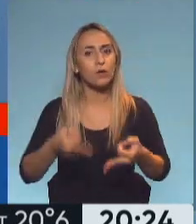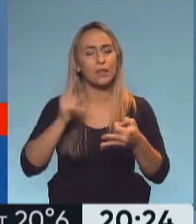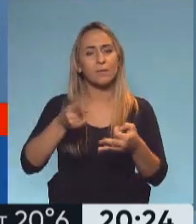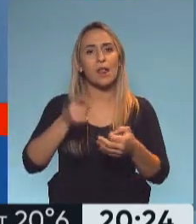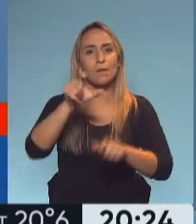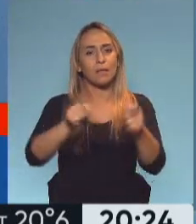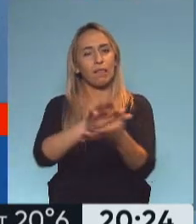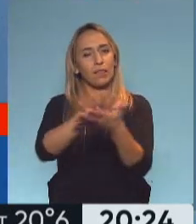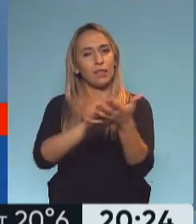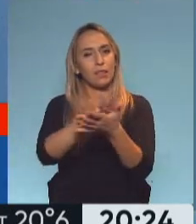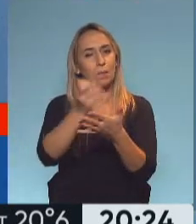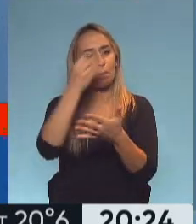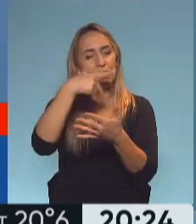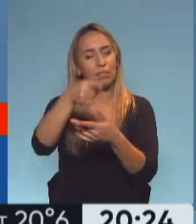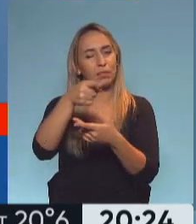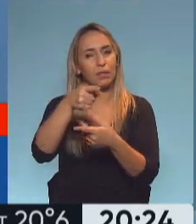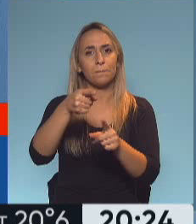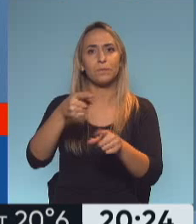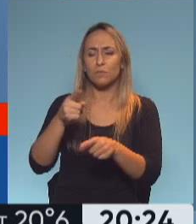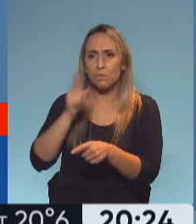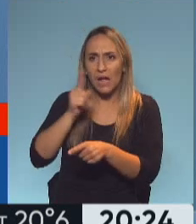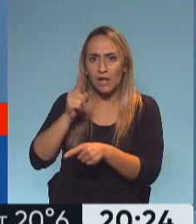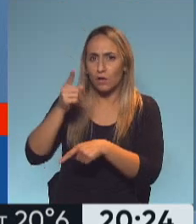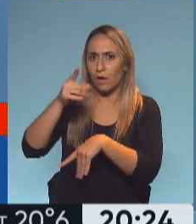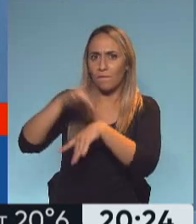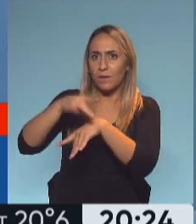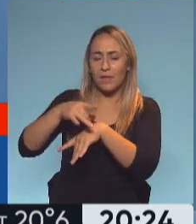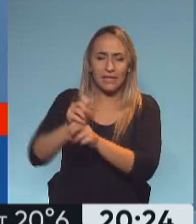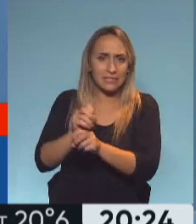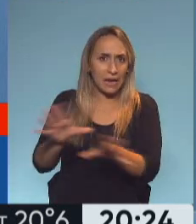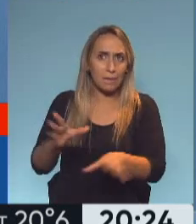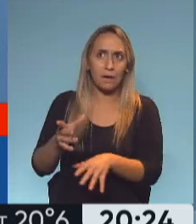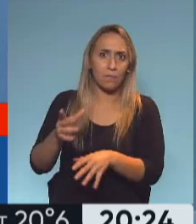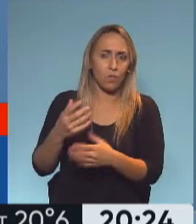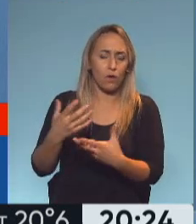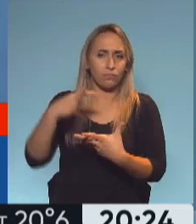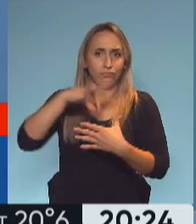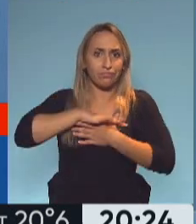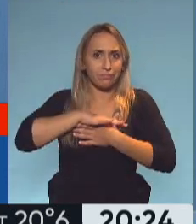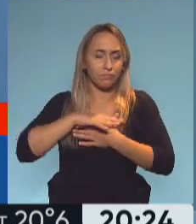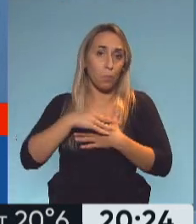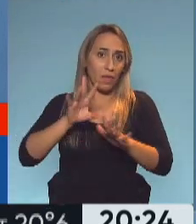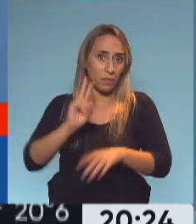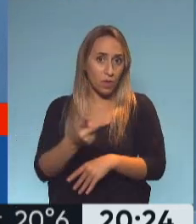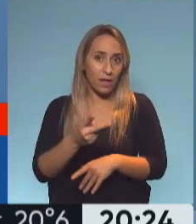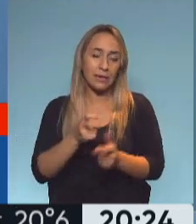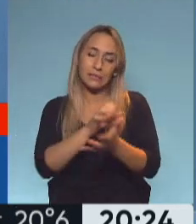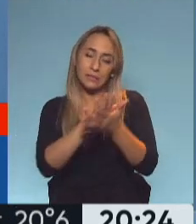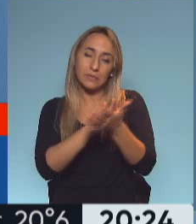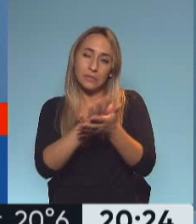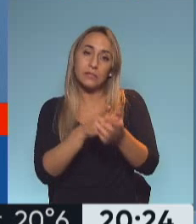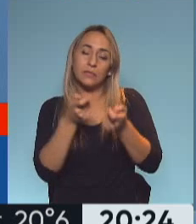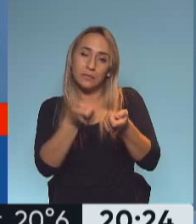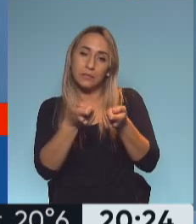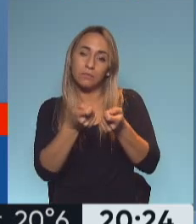a la gente de que se está exponiendo a una enfermedad que es muy mortal, y en muchos casos, a pesar de que no se llegue al punto